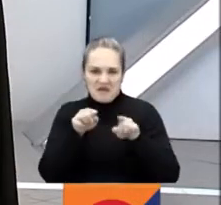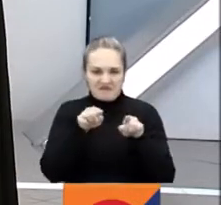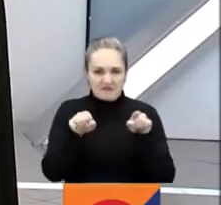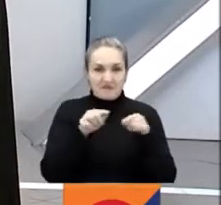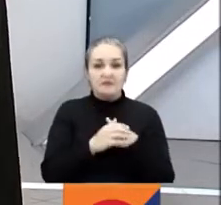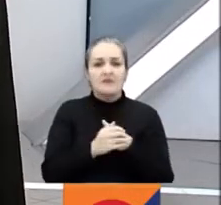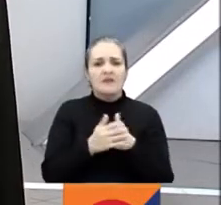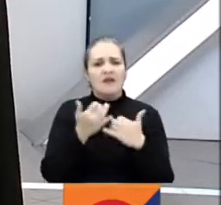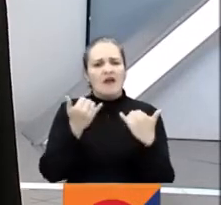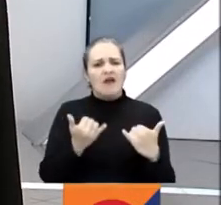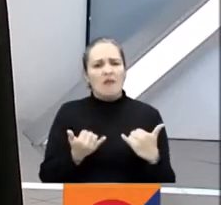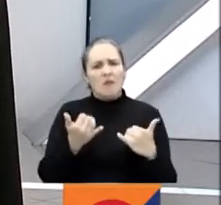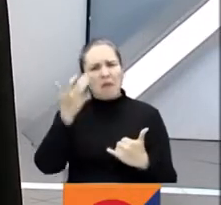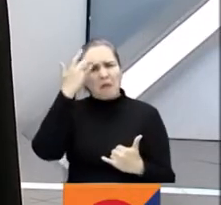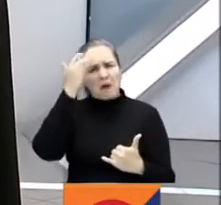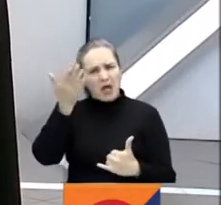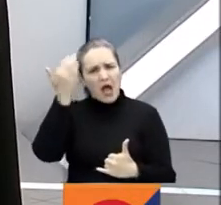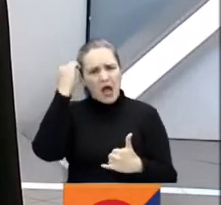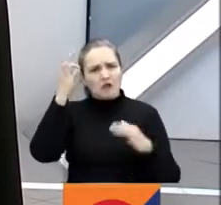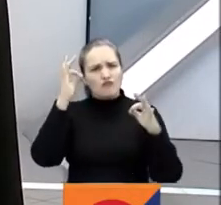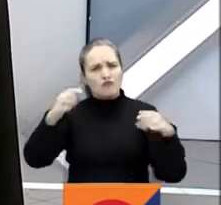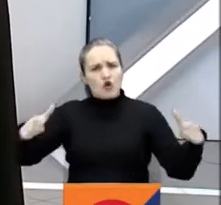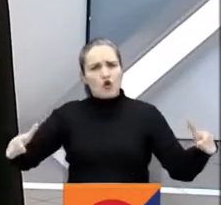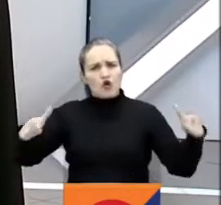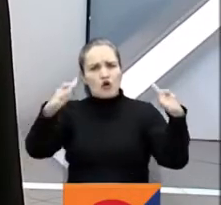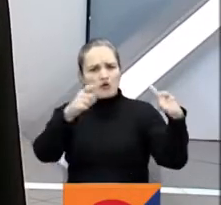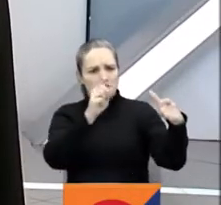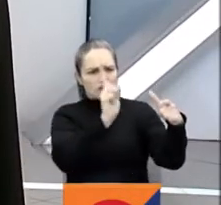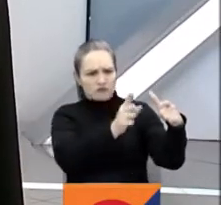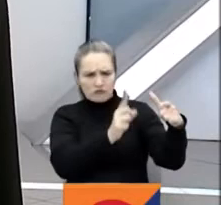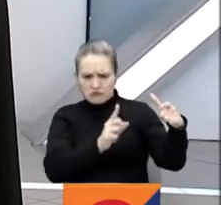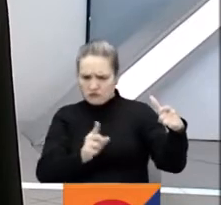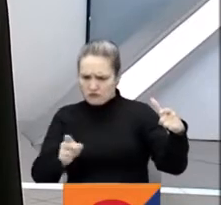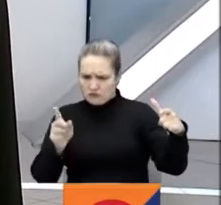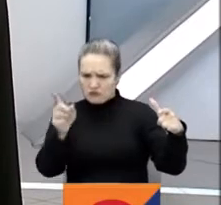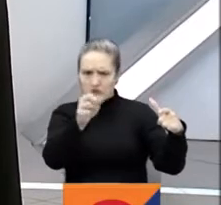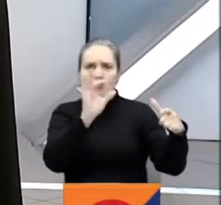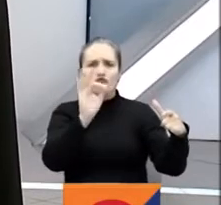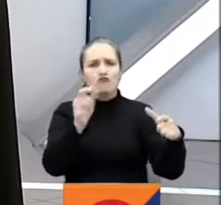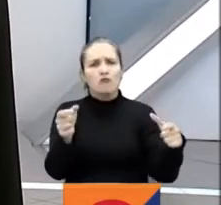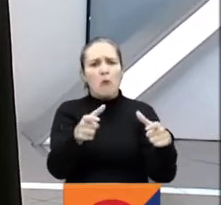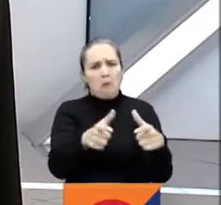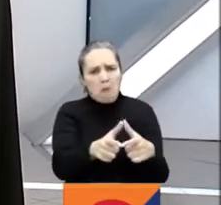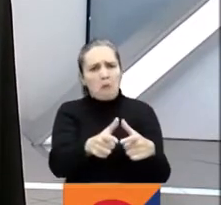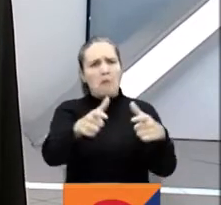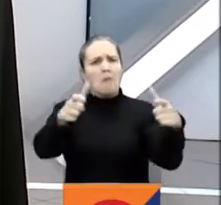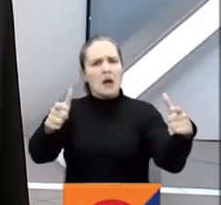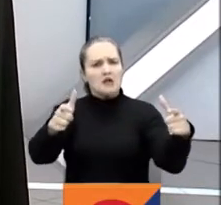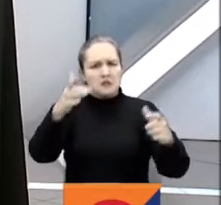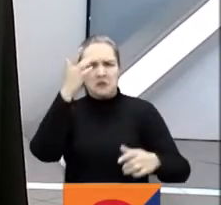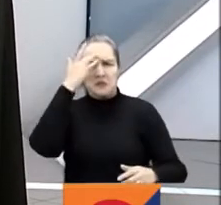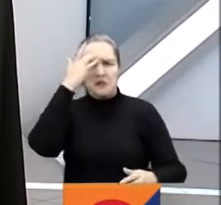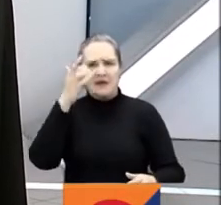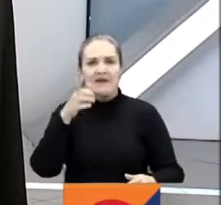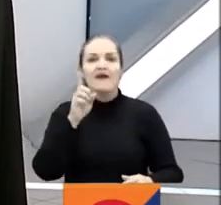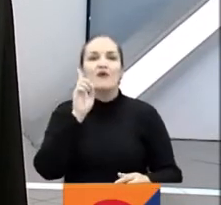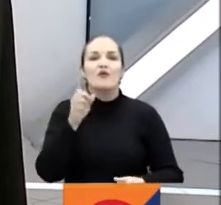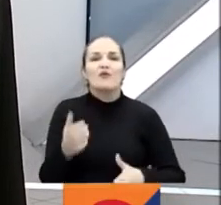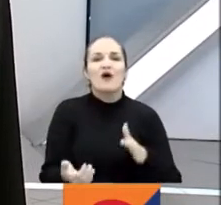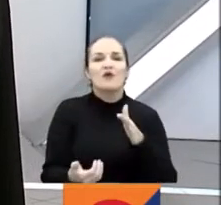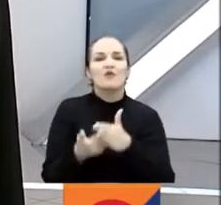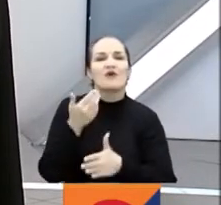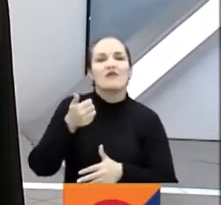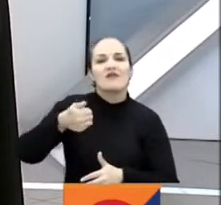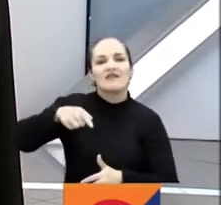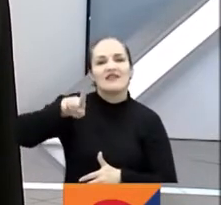el número de congresistas? De recordar que en esta legislatura se incorporan 16 curules especiales de